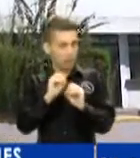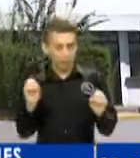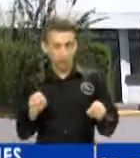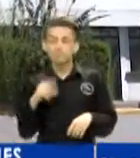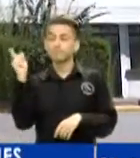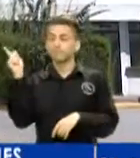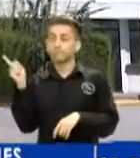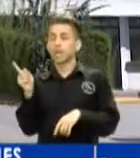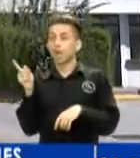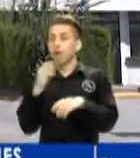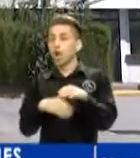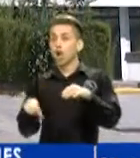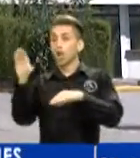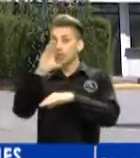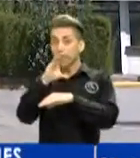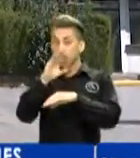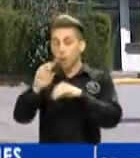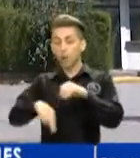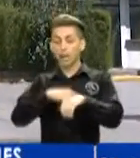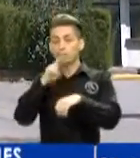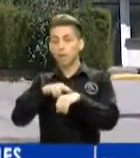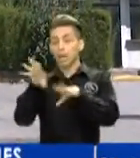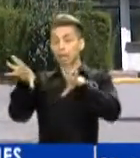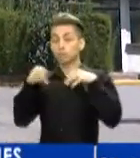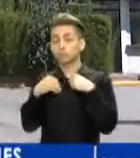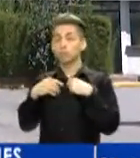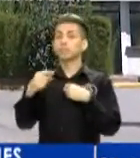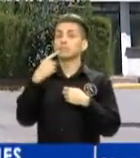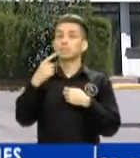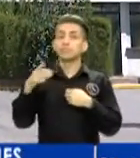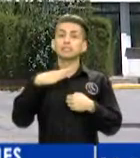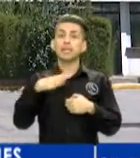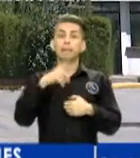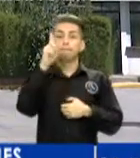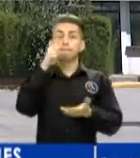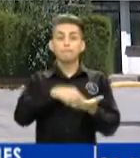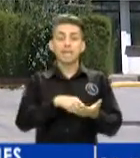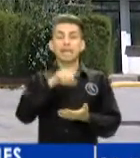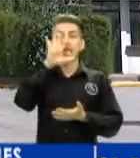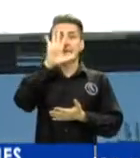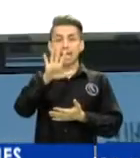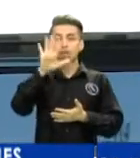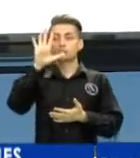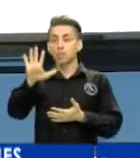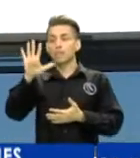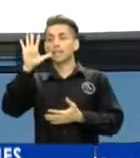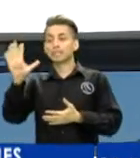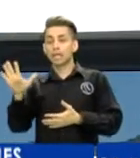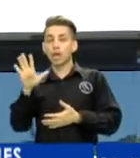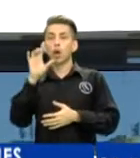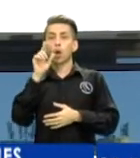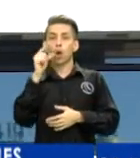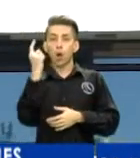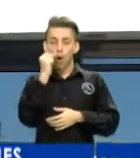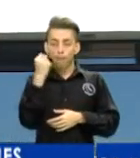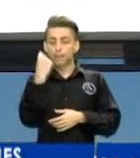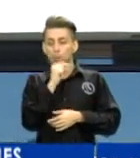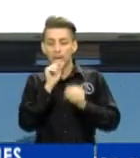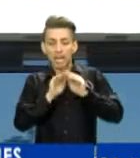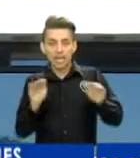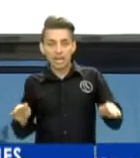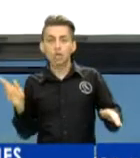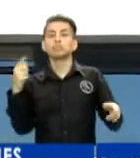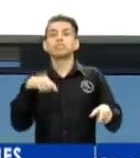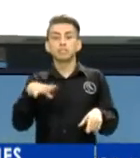Adopciones reporta que tiene 1.555 niños, niñas y adolescentes, que se encuentran abrigados en 50